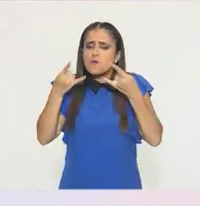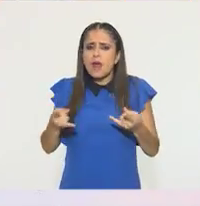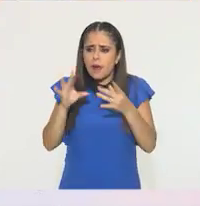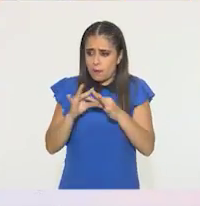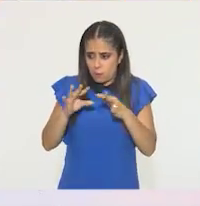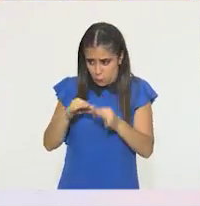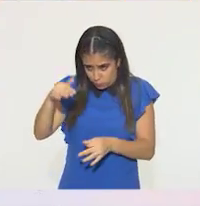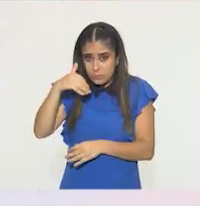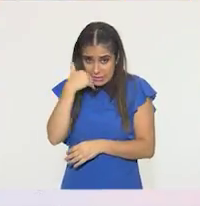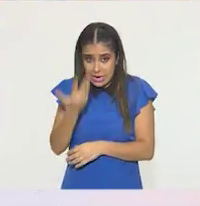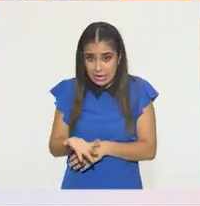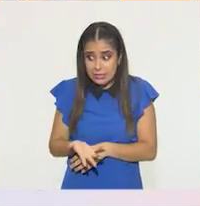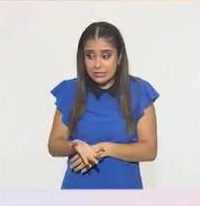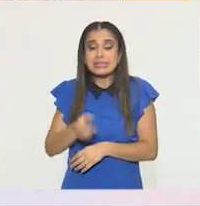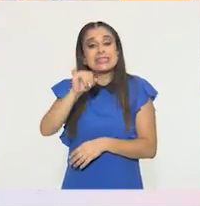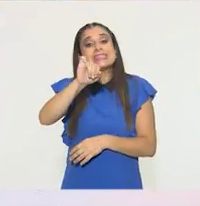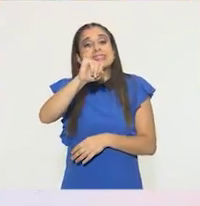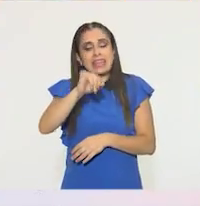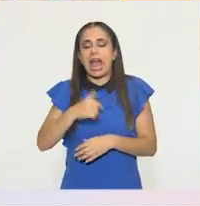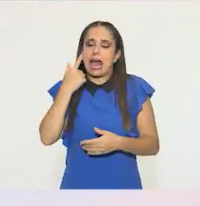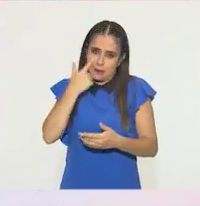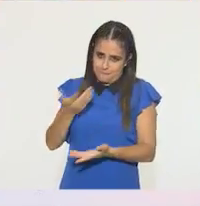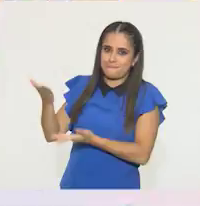tengo un cuento genial. Vamos a verlo.